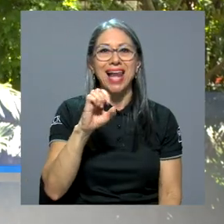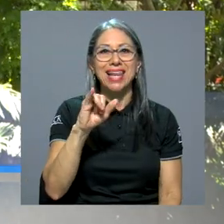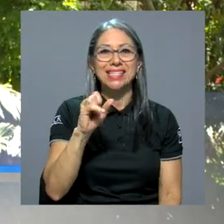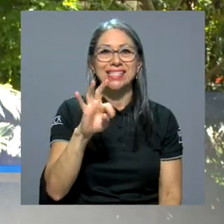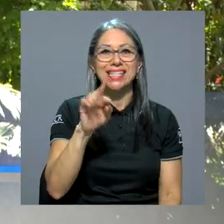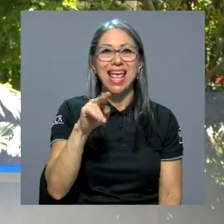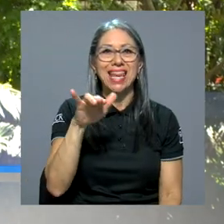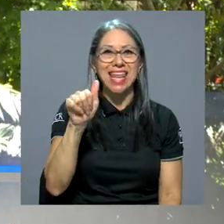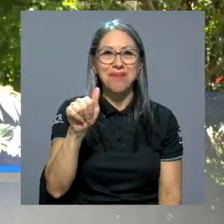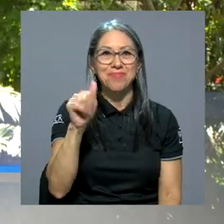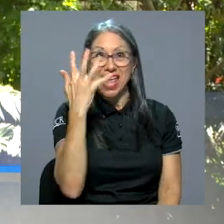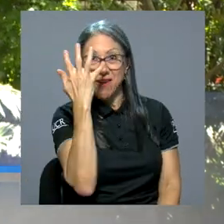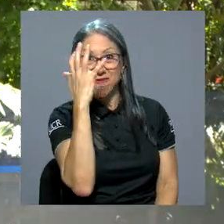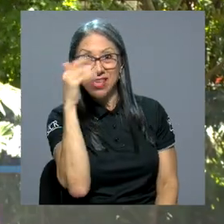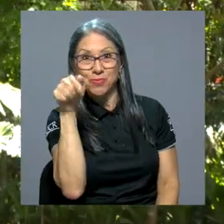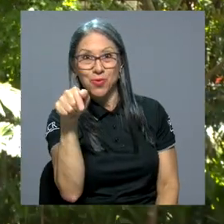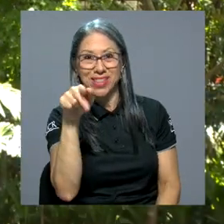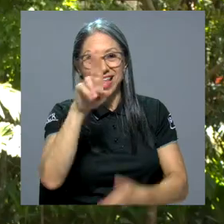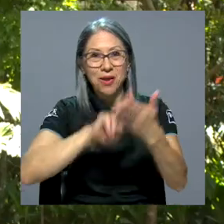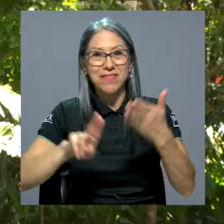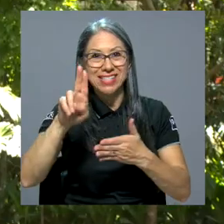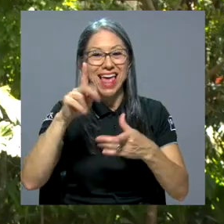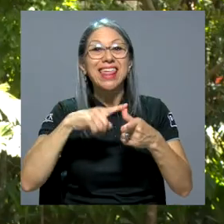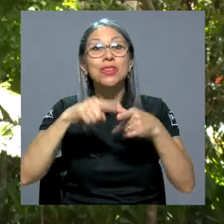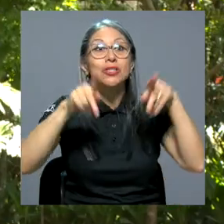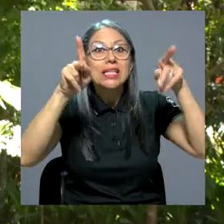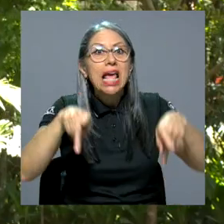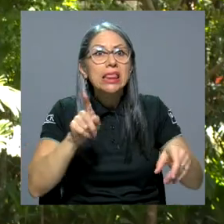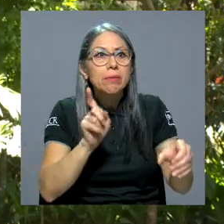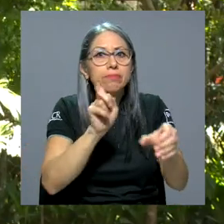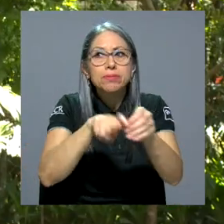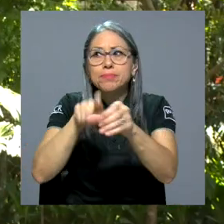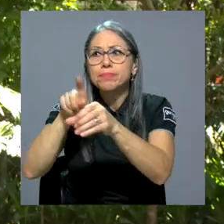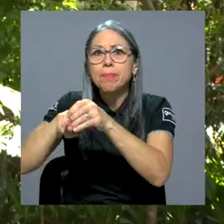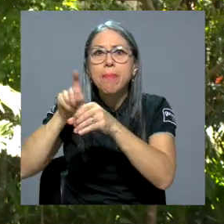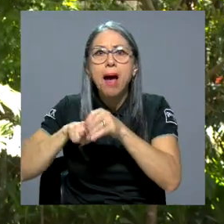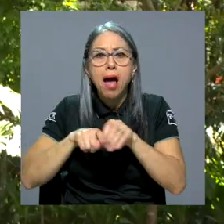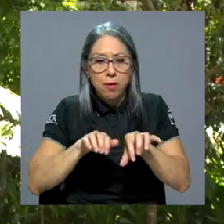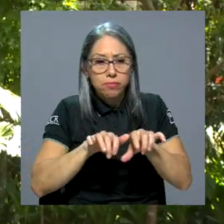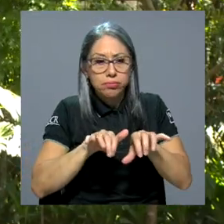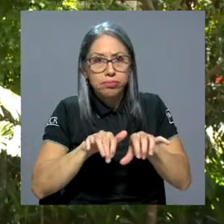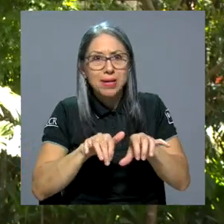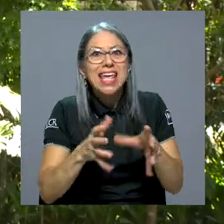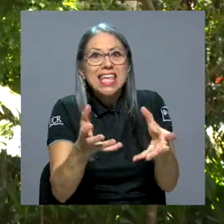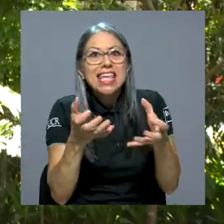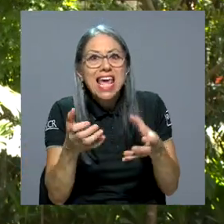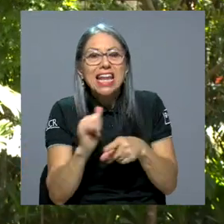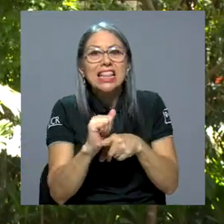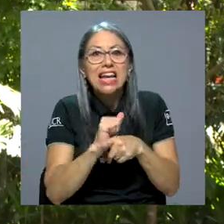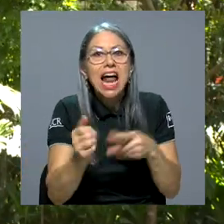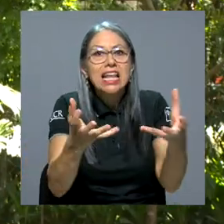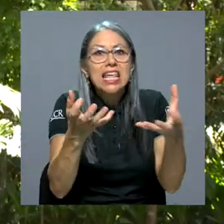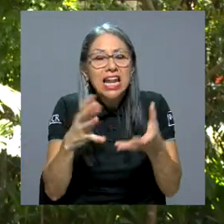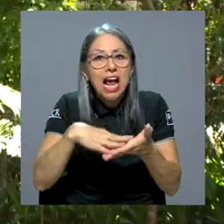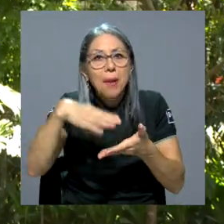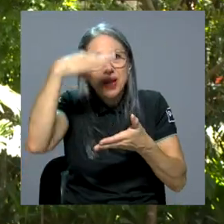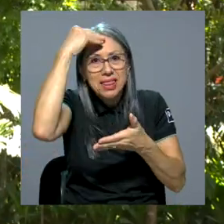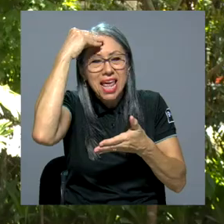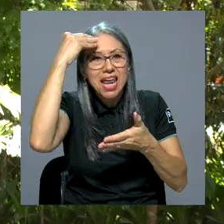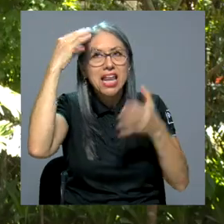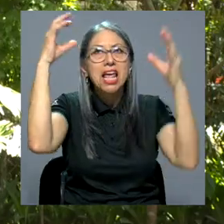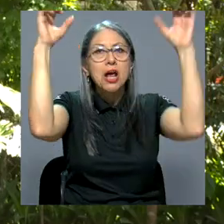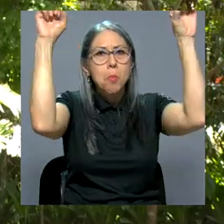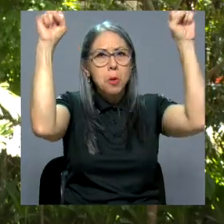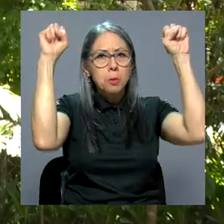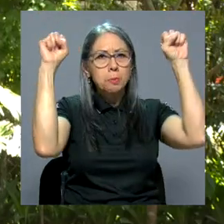de Facebook de la U. Entonces la gente empezó a unirse, a empezar a comentar que querían volver a entrenar o que querían aprender un